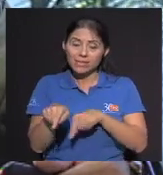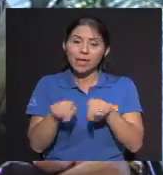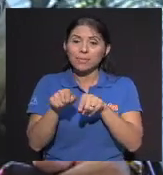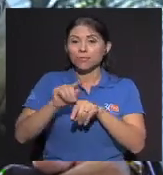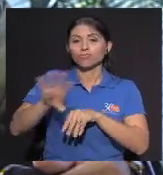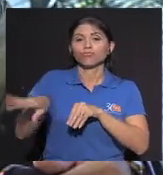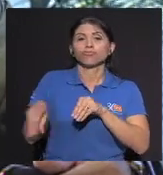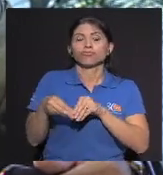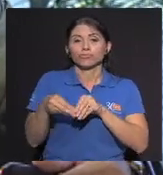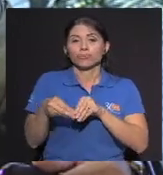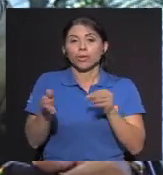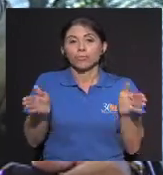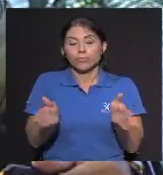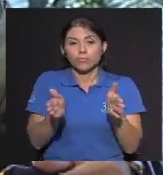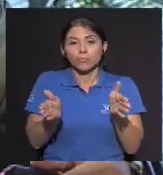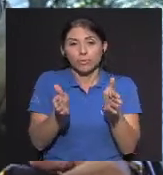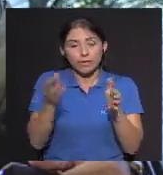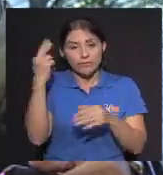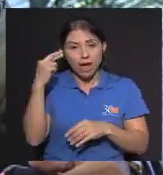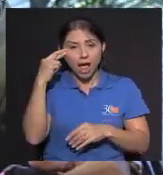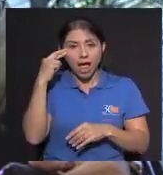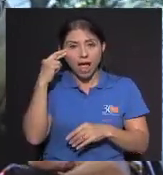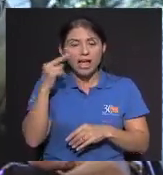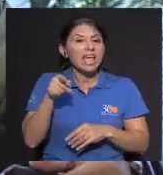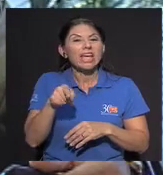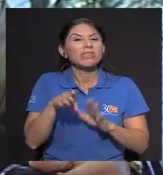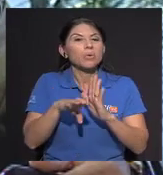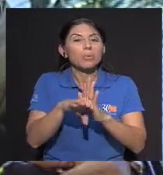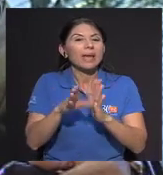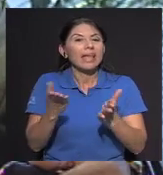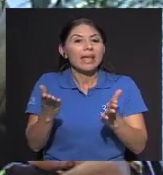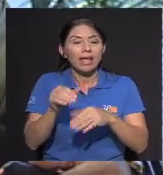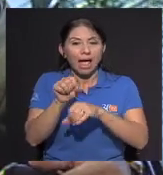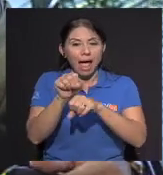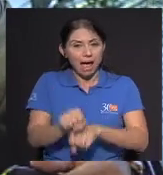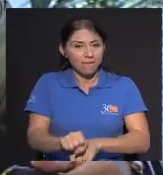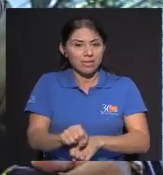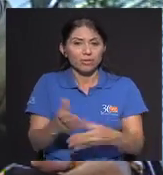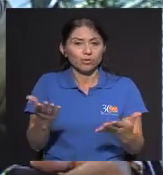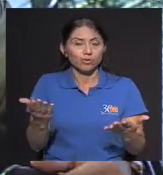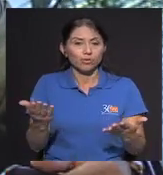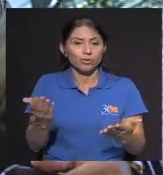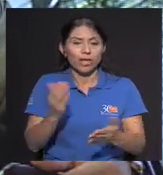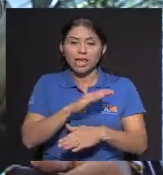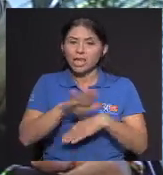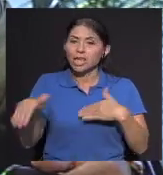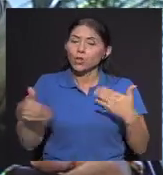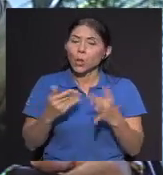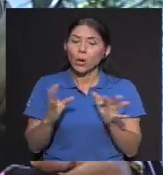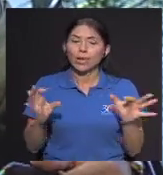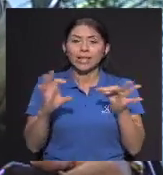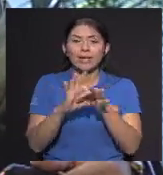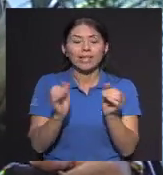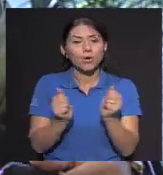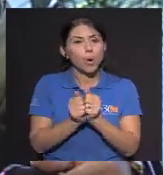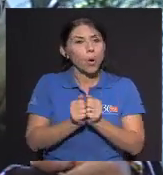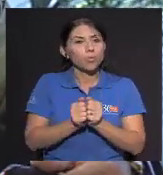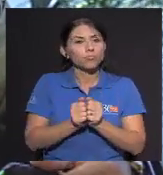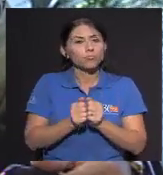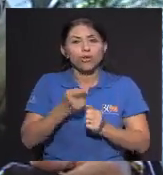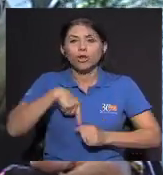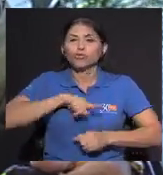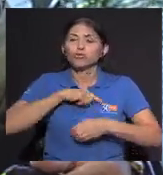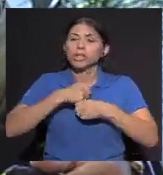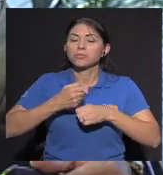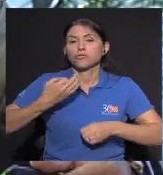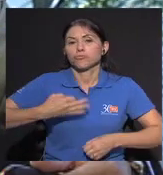un agente causal Entonces Y esos son nuestros hábitos Y todo lo que tenga que ver Con